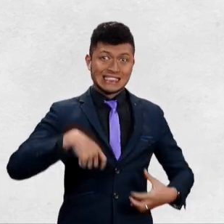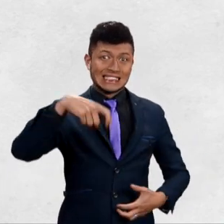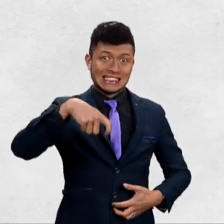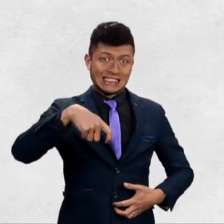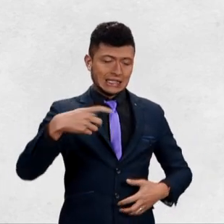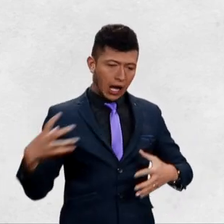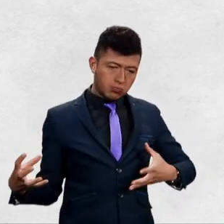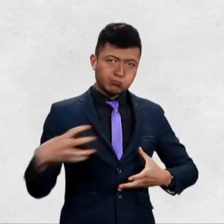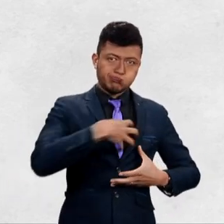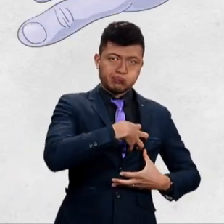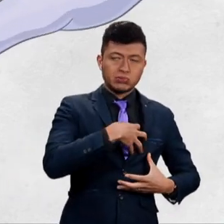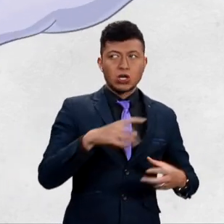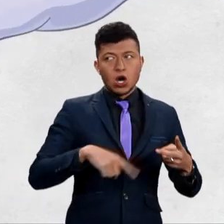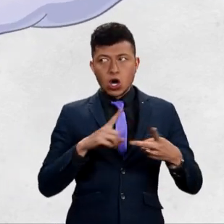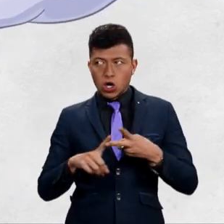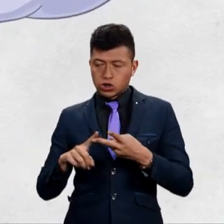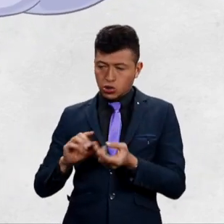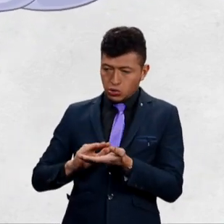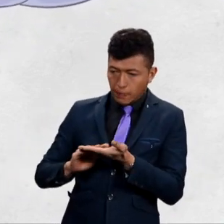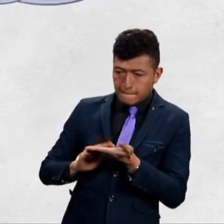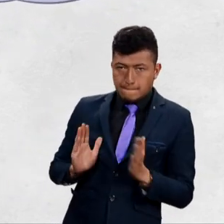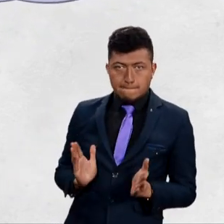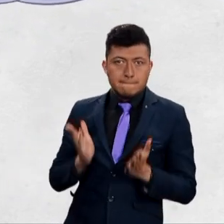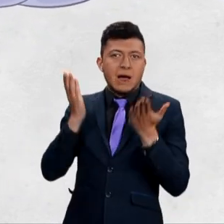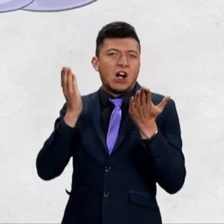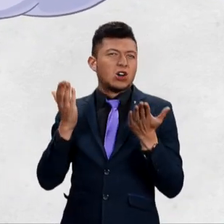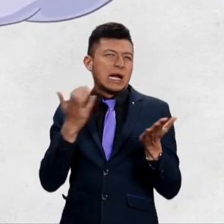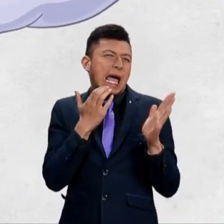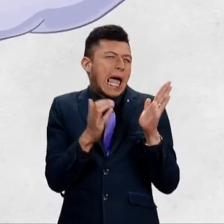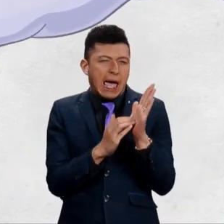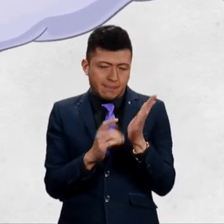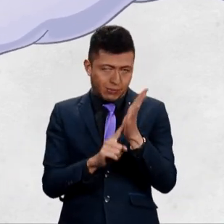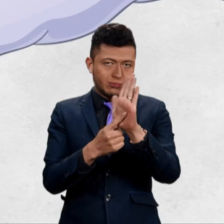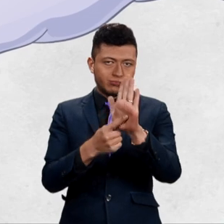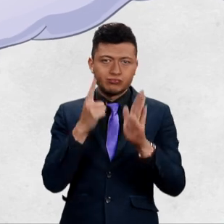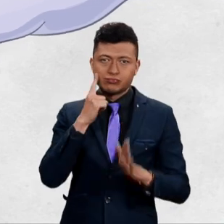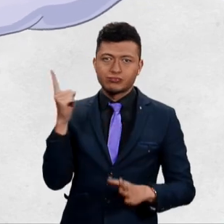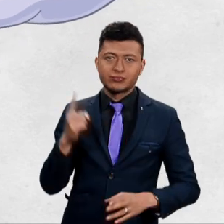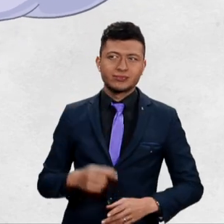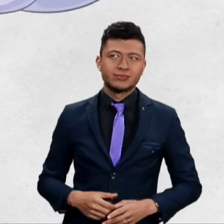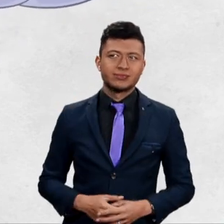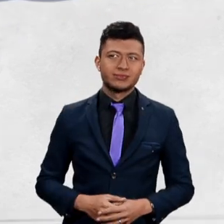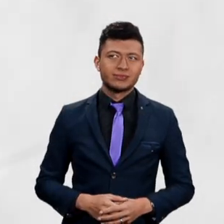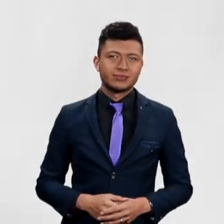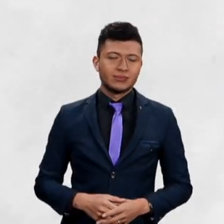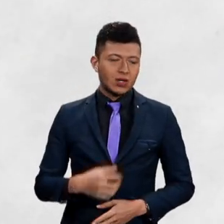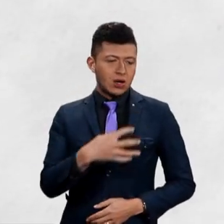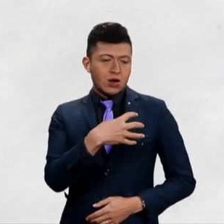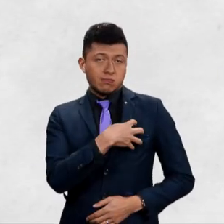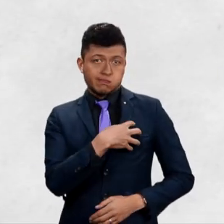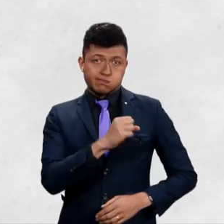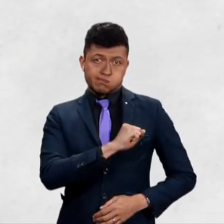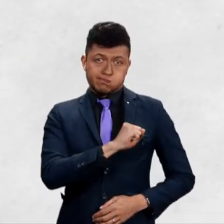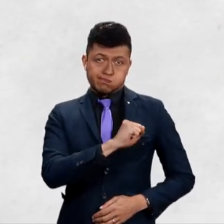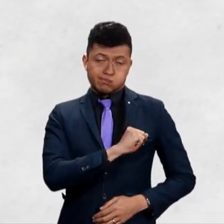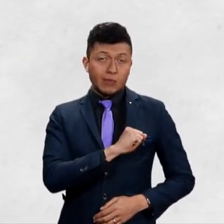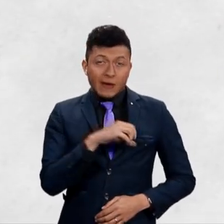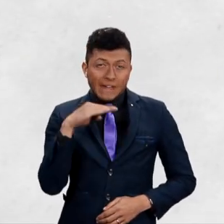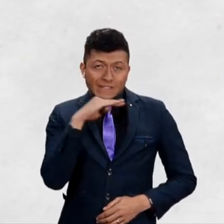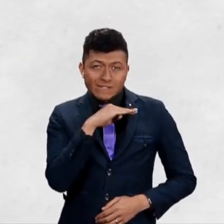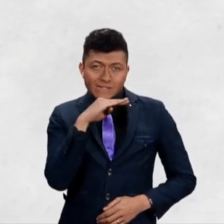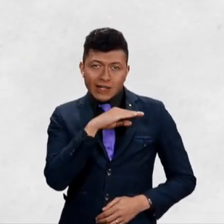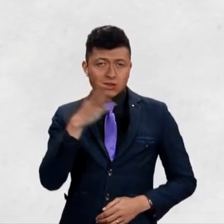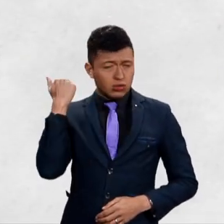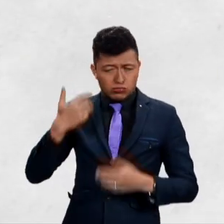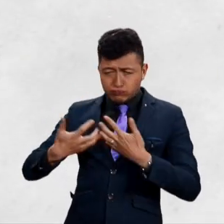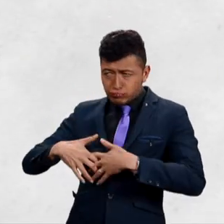órgano artificial en calidad de prótesis y los que desean mejorar las facultades de su organismo. Veamos algunos ejemplos. Los corazones artificiales se